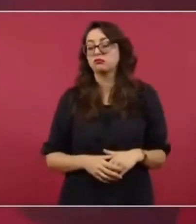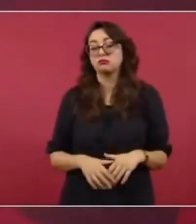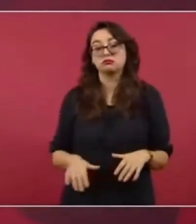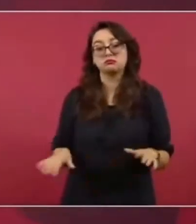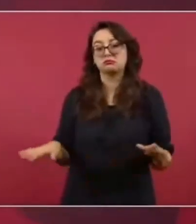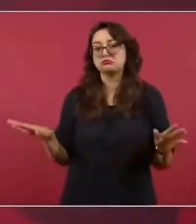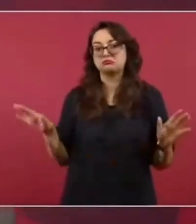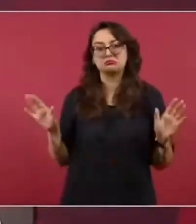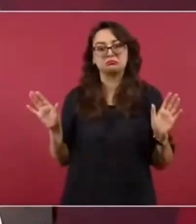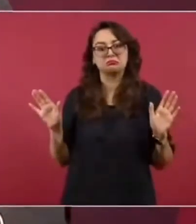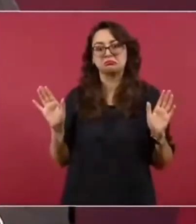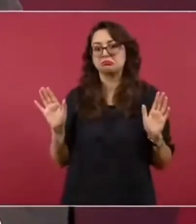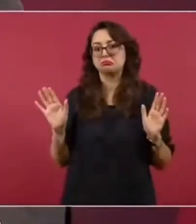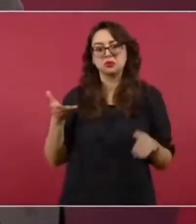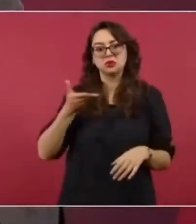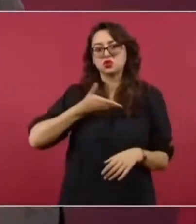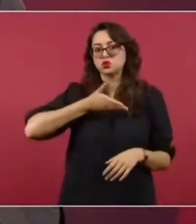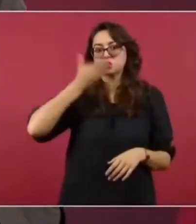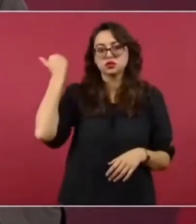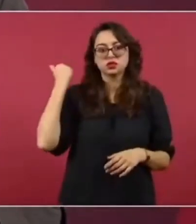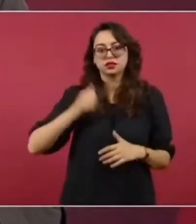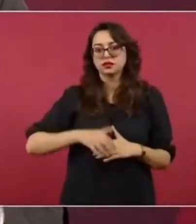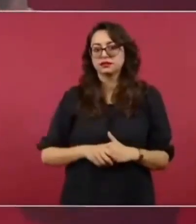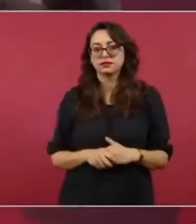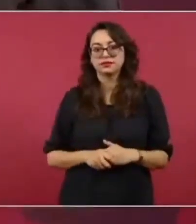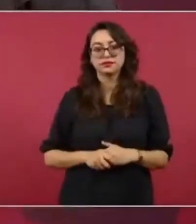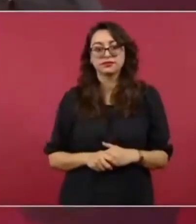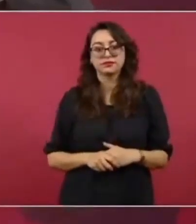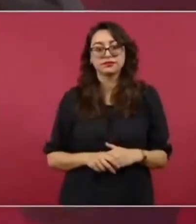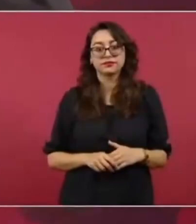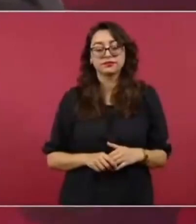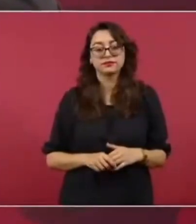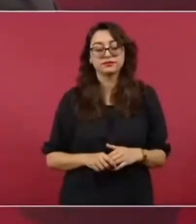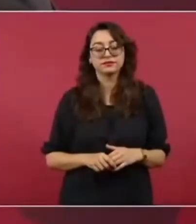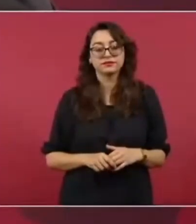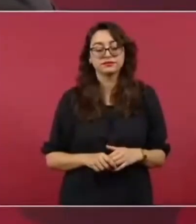eran los 11 ministros menos